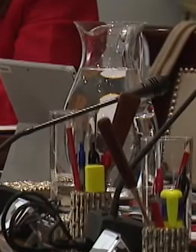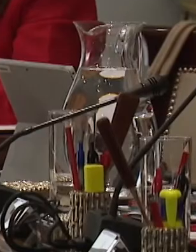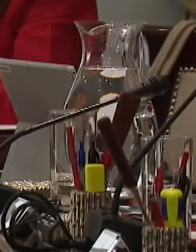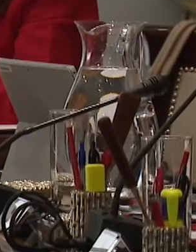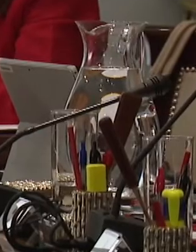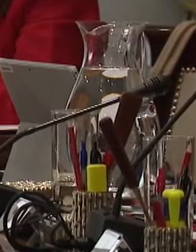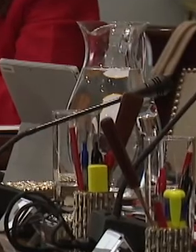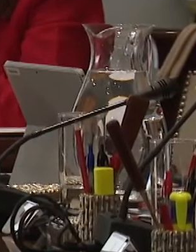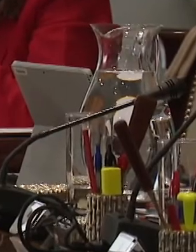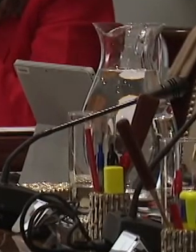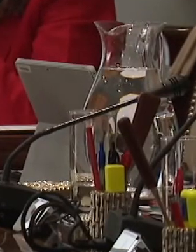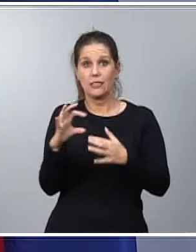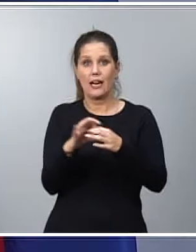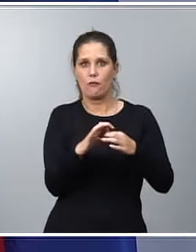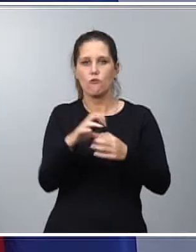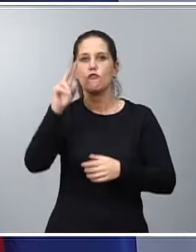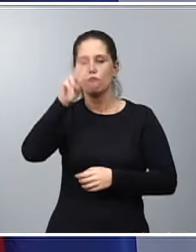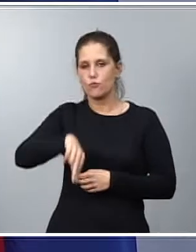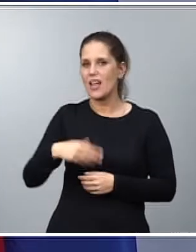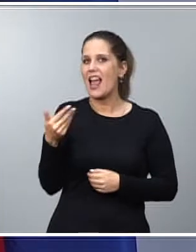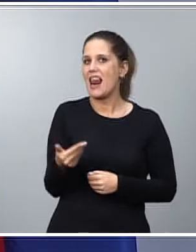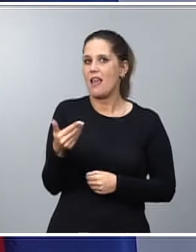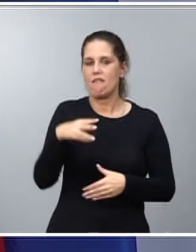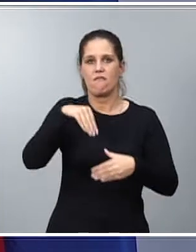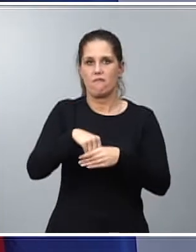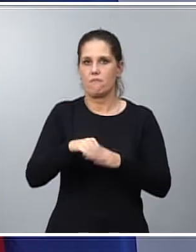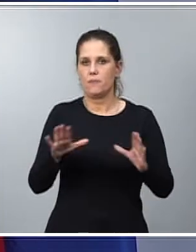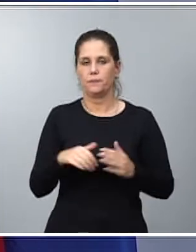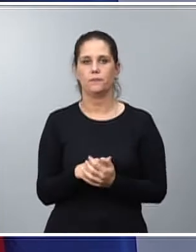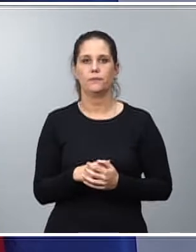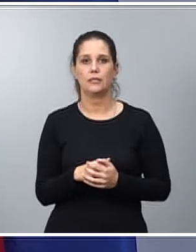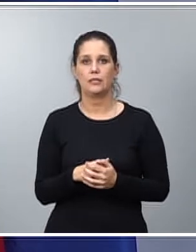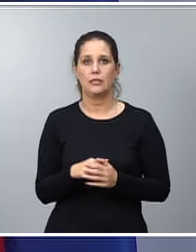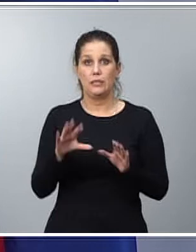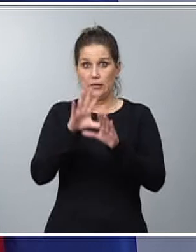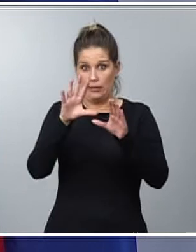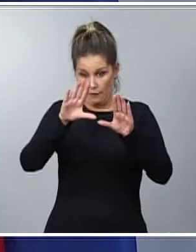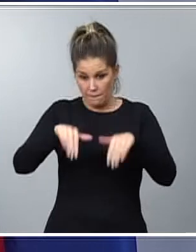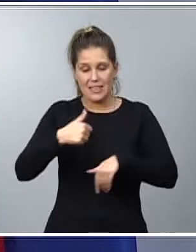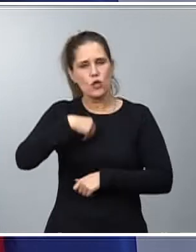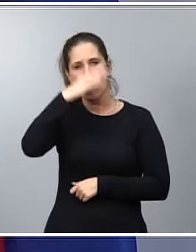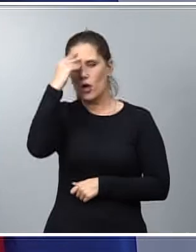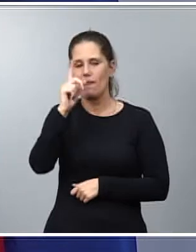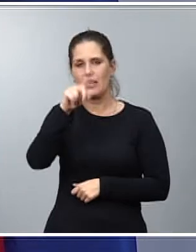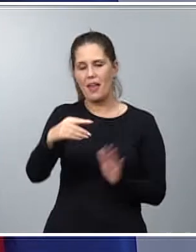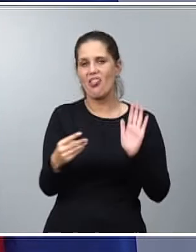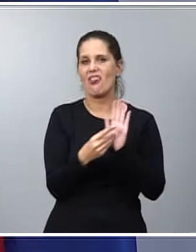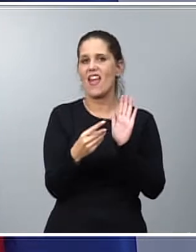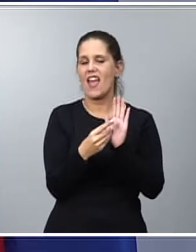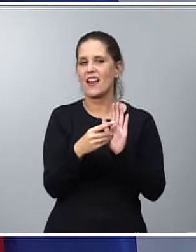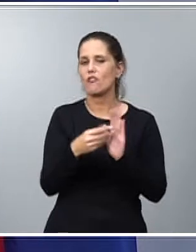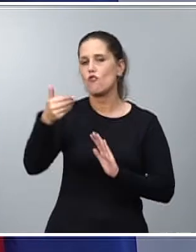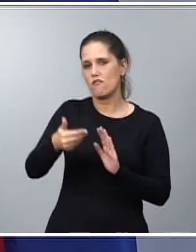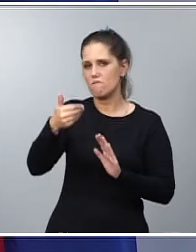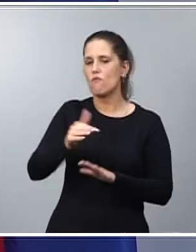Canarias, 3 millones de euros. Y finalmente no quisiera olvidarme de un decreto que tamén es muy importante y que es un elemento de